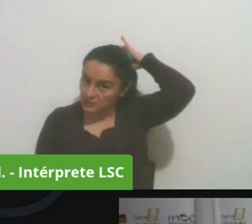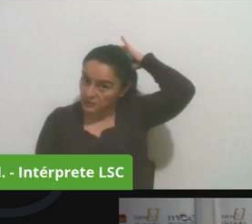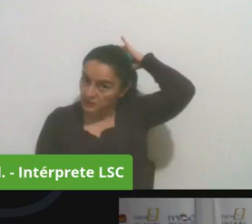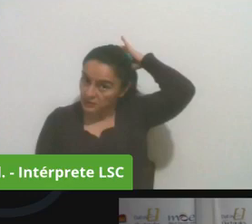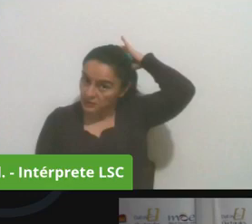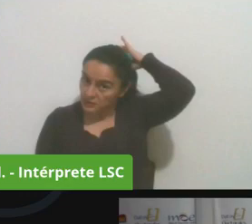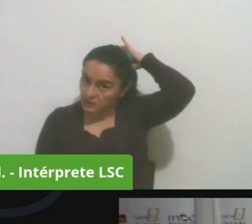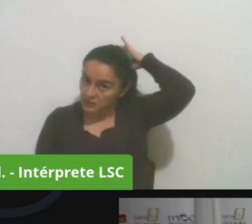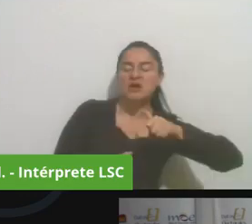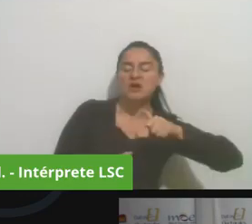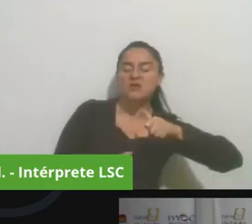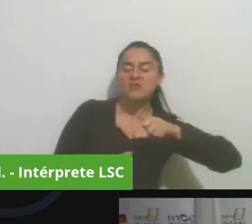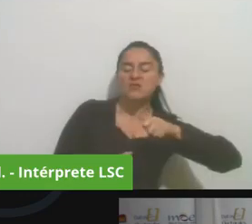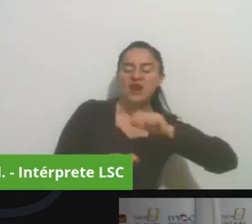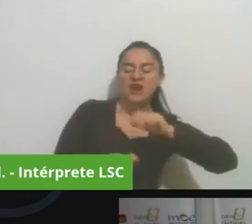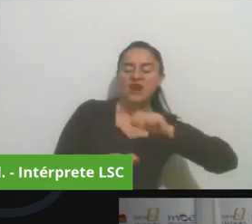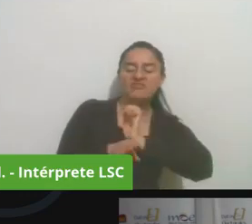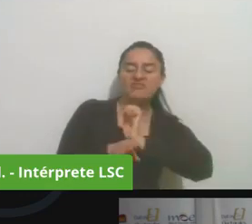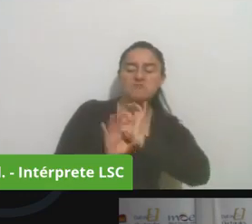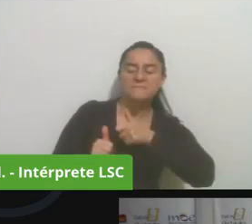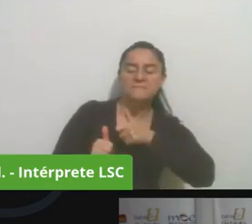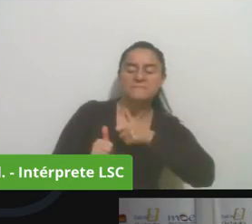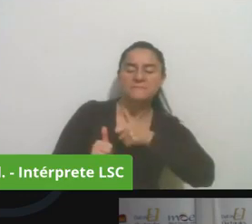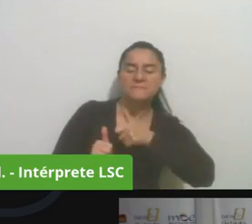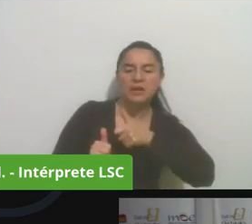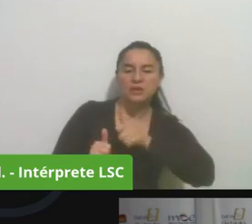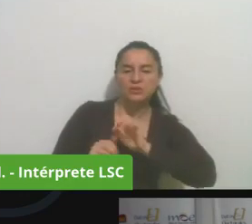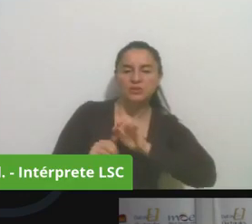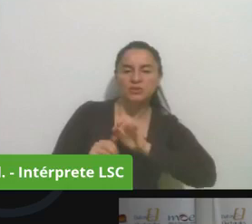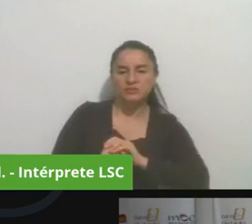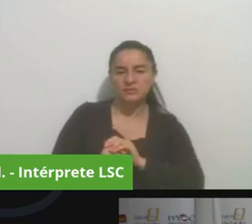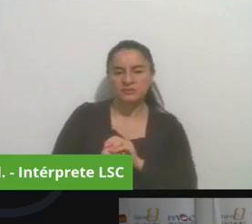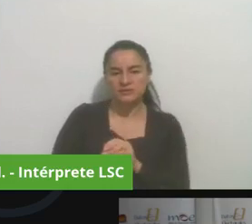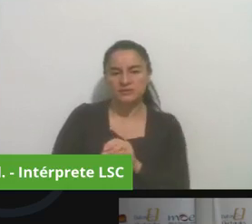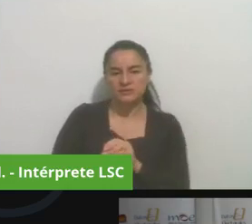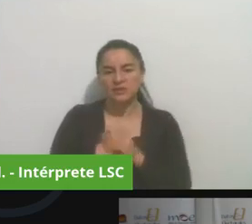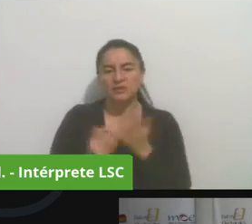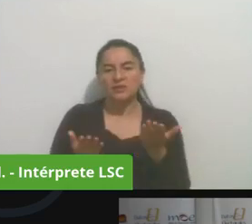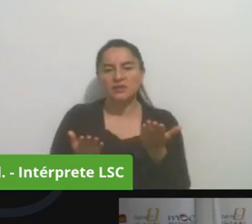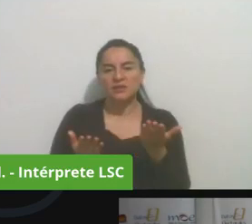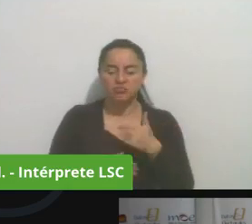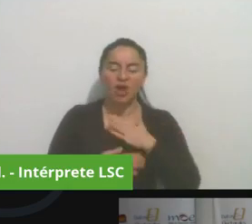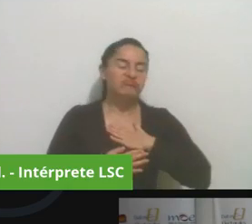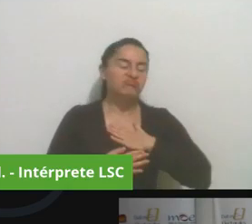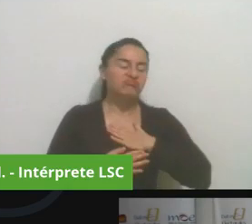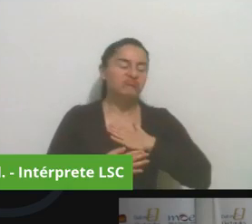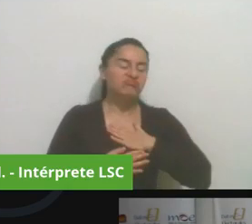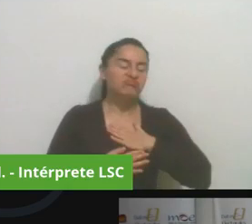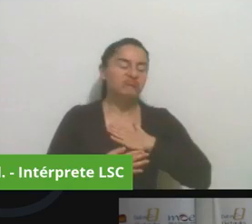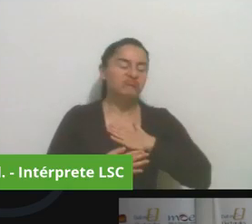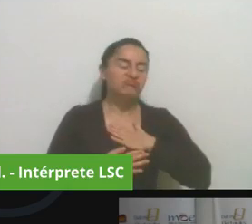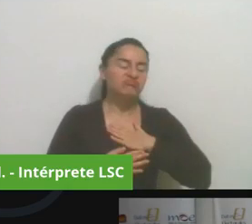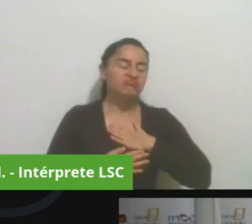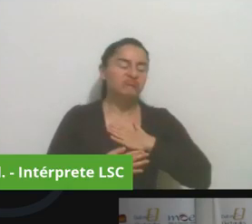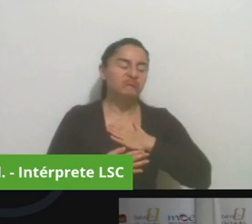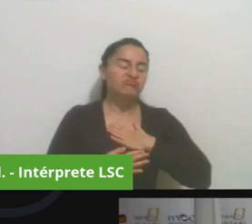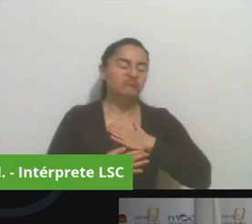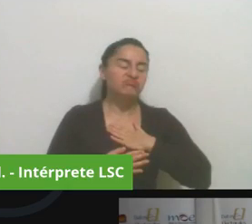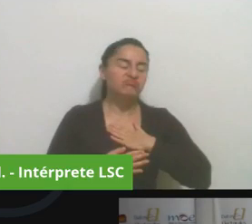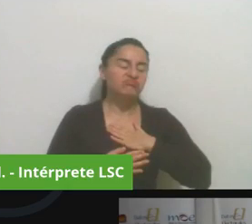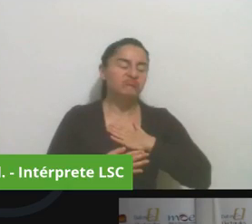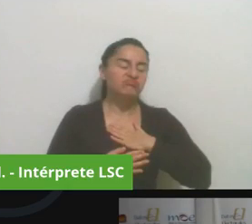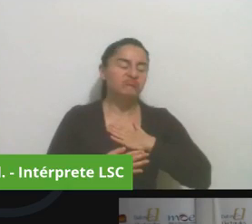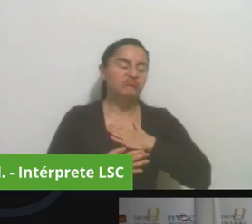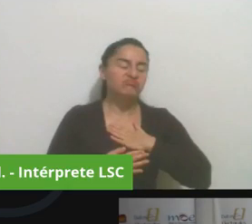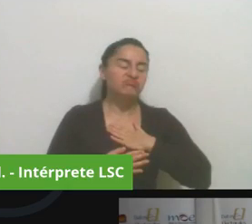totalmente tranquilos de que ahí ya no hay corrupción de que ya mi denuncia va a ser vigilada por ellos no nosotros